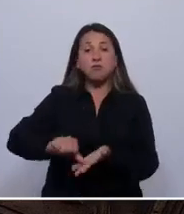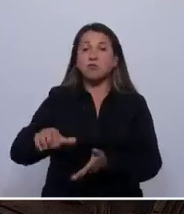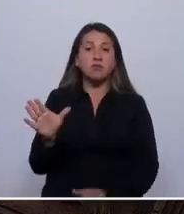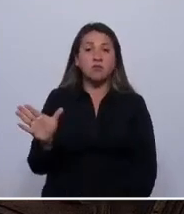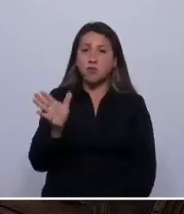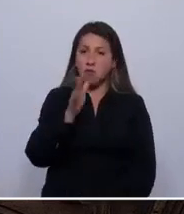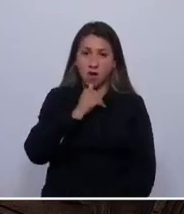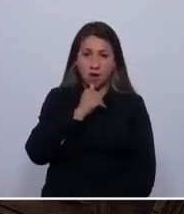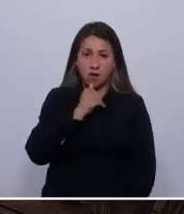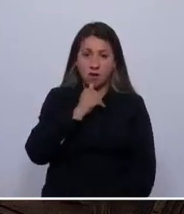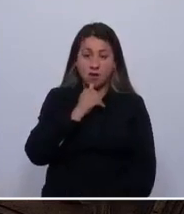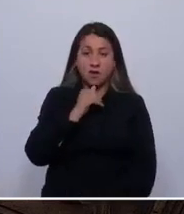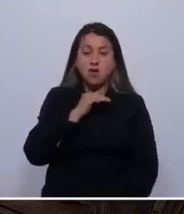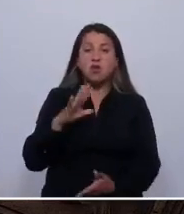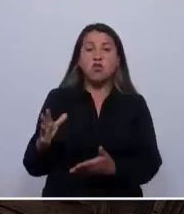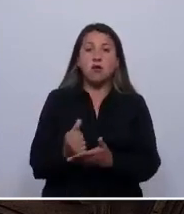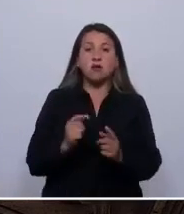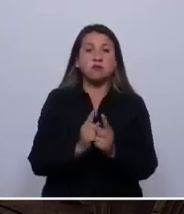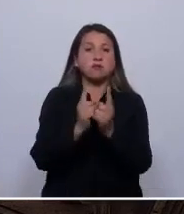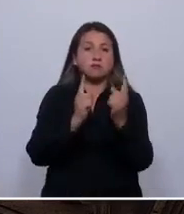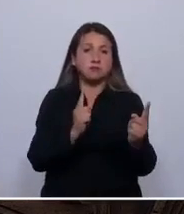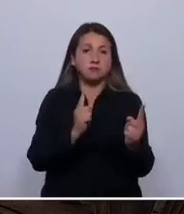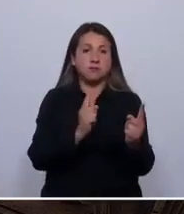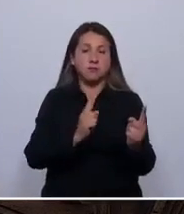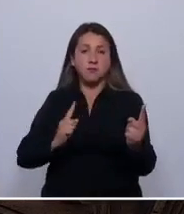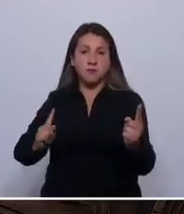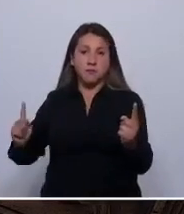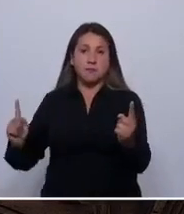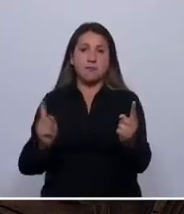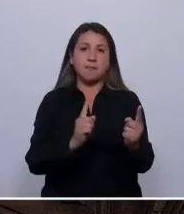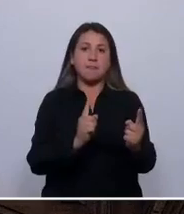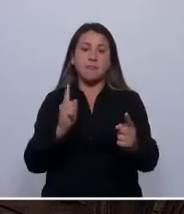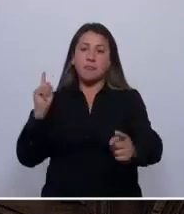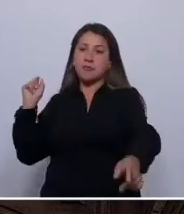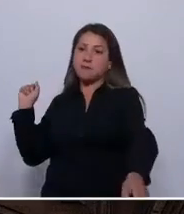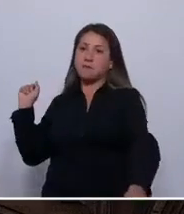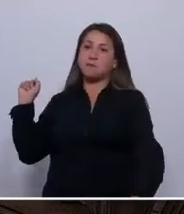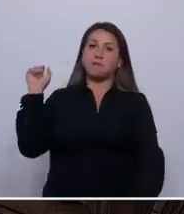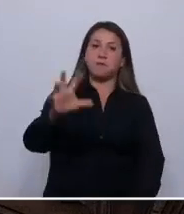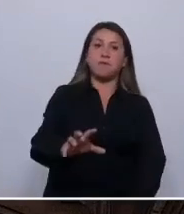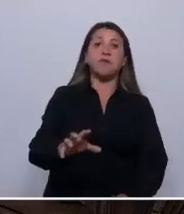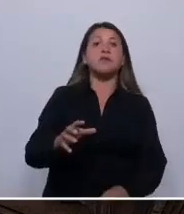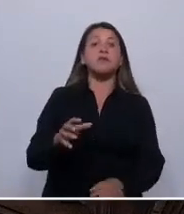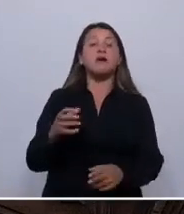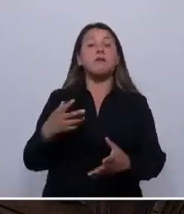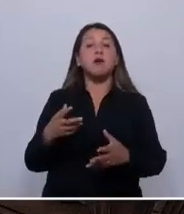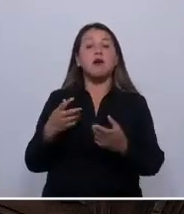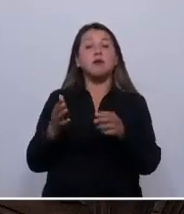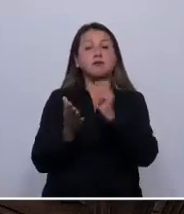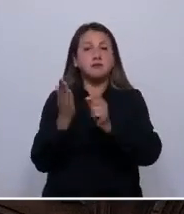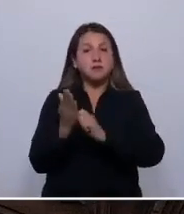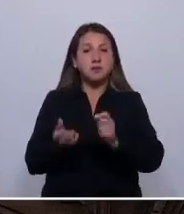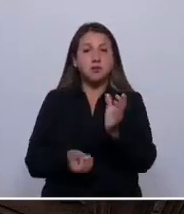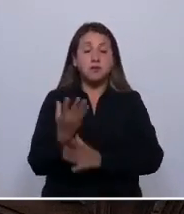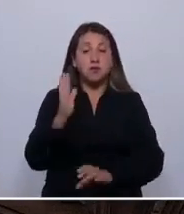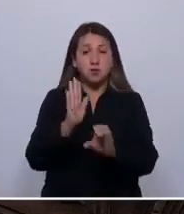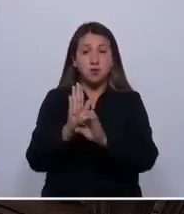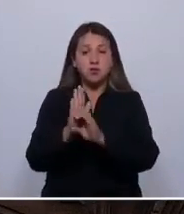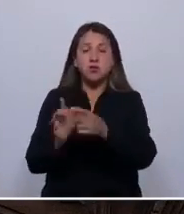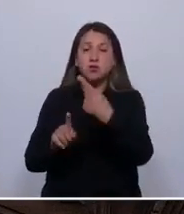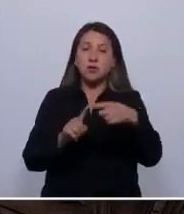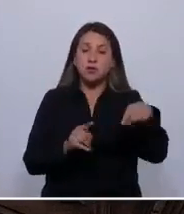que sí lograron fue alejarla a ella de la jabalina. Vamos a escribir una constitución democrática, plurinacional,